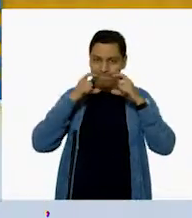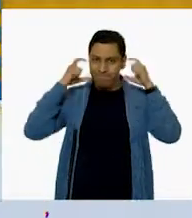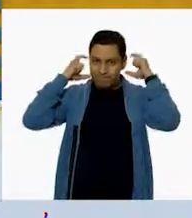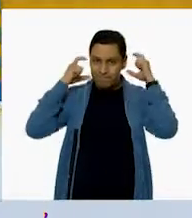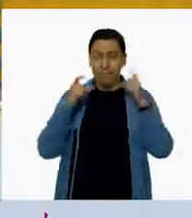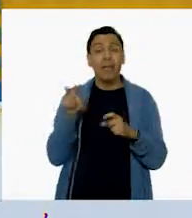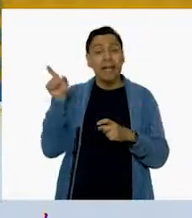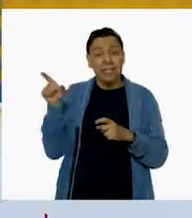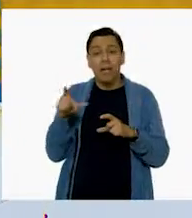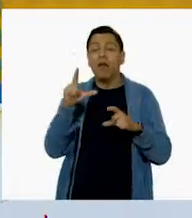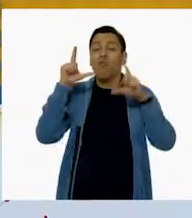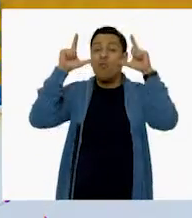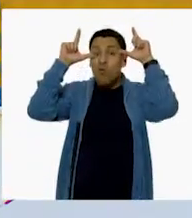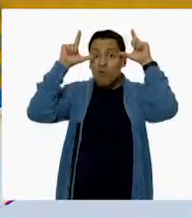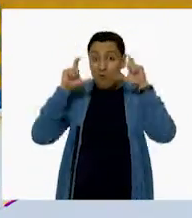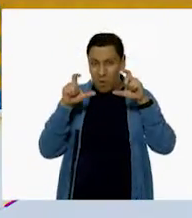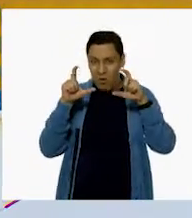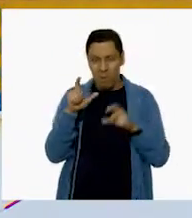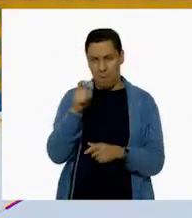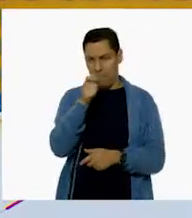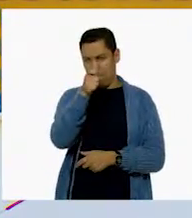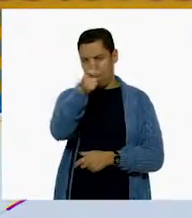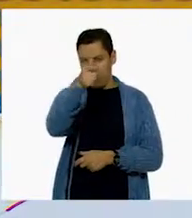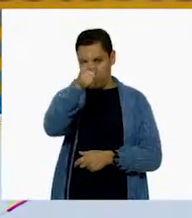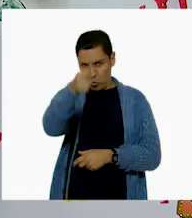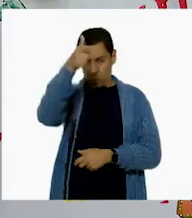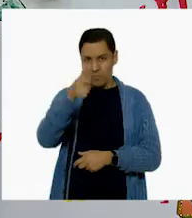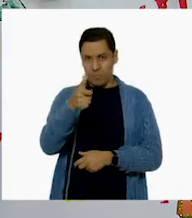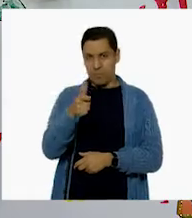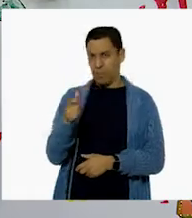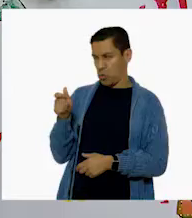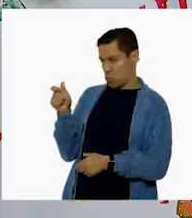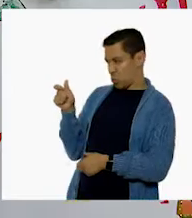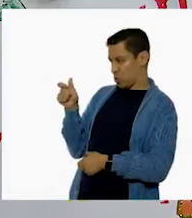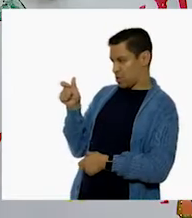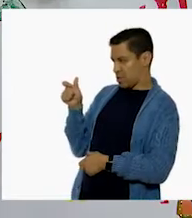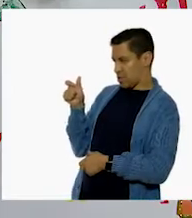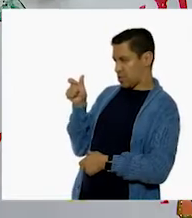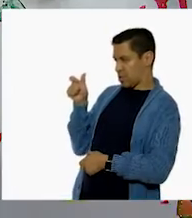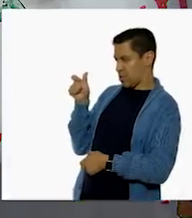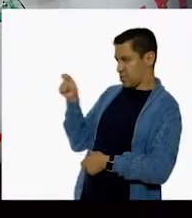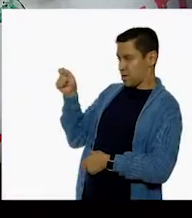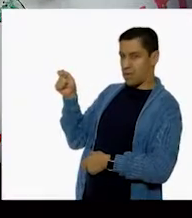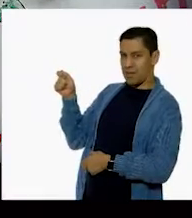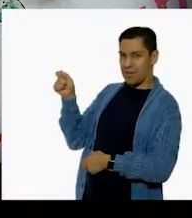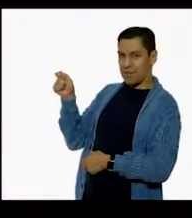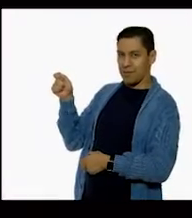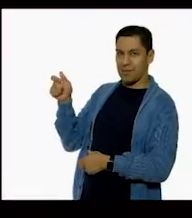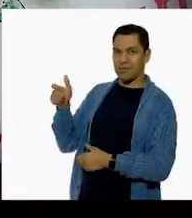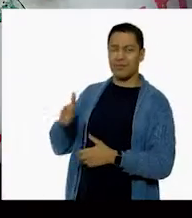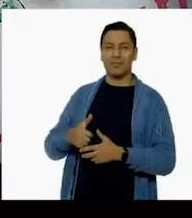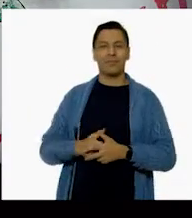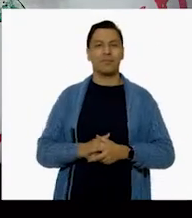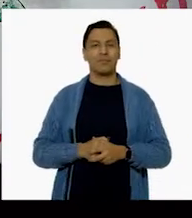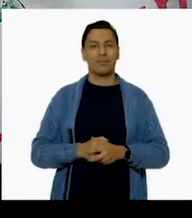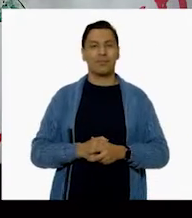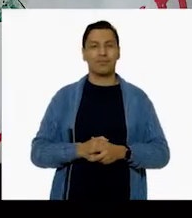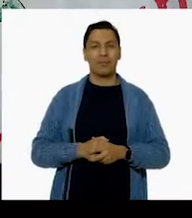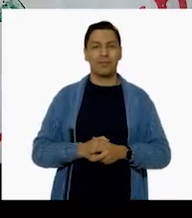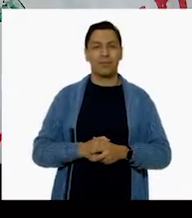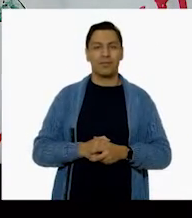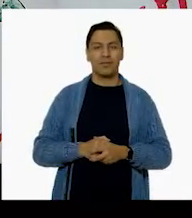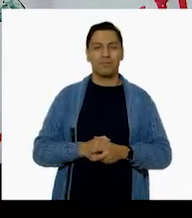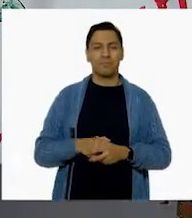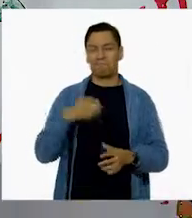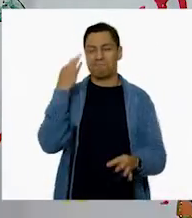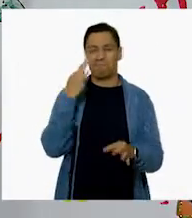también nos va a quedar increíble. Muy bien. Entonces, a ver, no te muevas y va la foto. Muy bien.